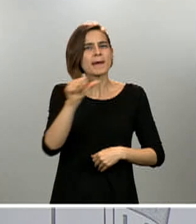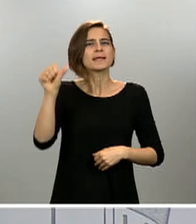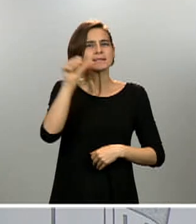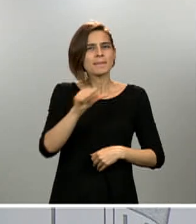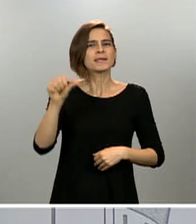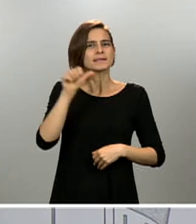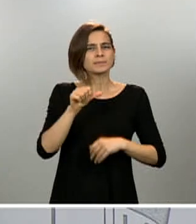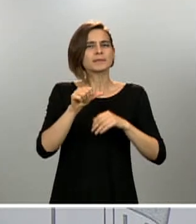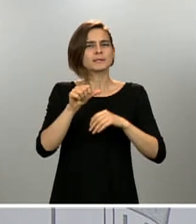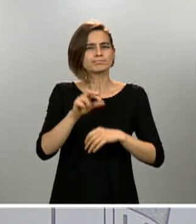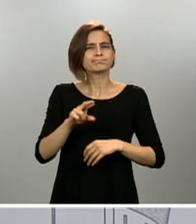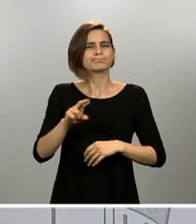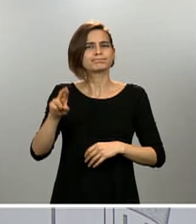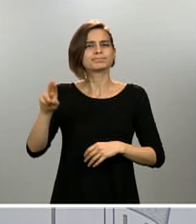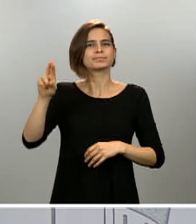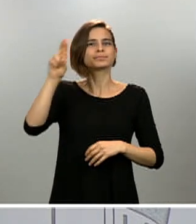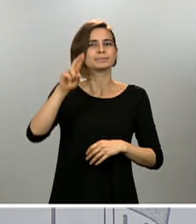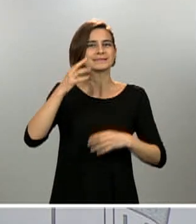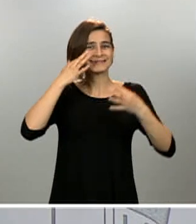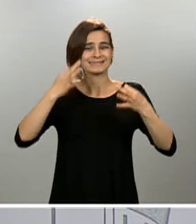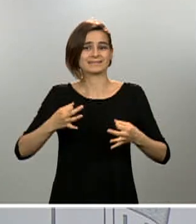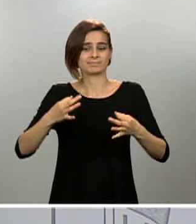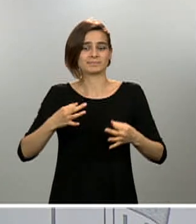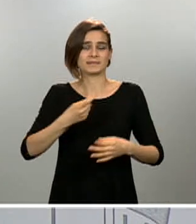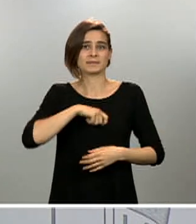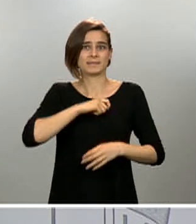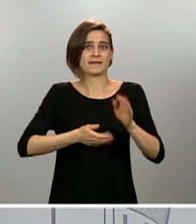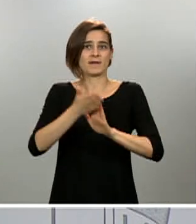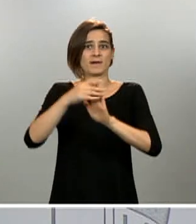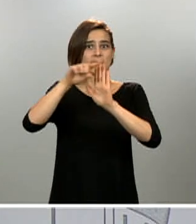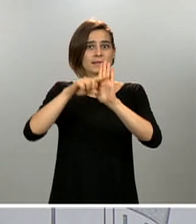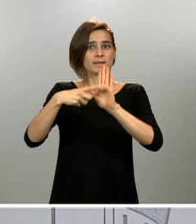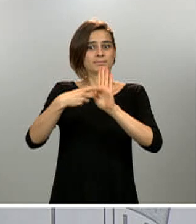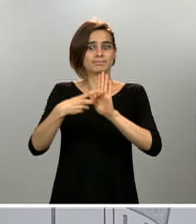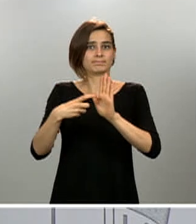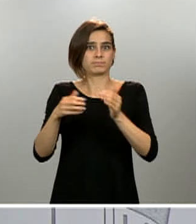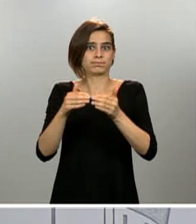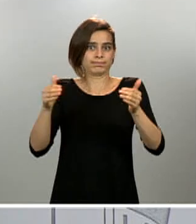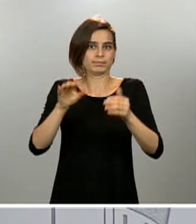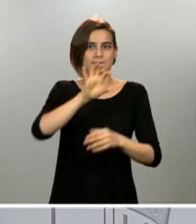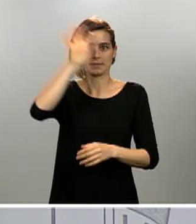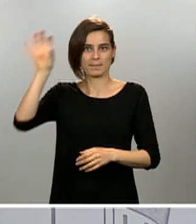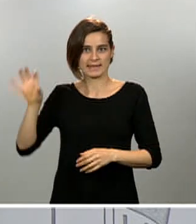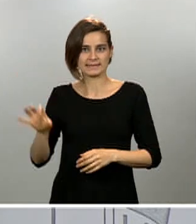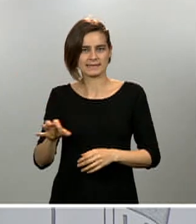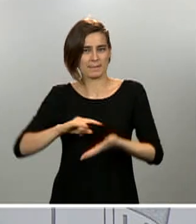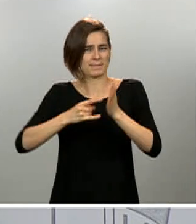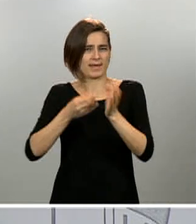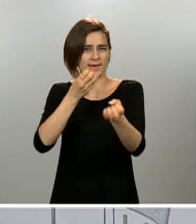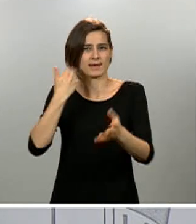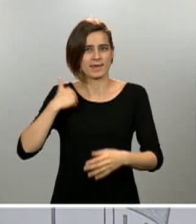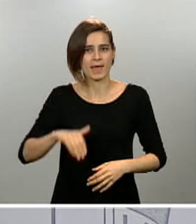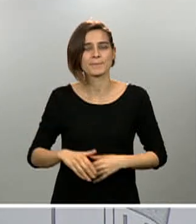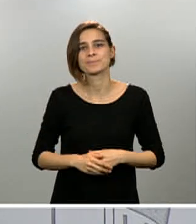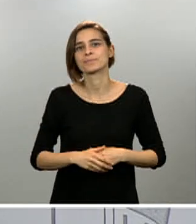países en iniciar la desescalada, cuyo plan ya hemos dado a conocer. No hay para la desescalada, para el plan de transición a la nueva